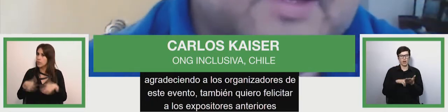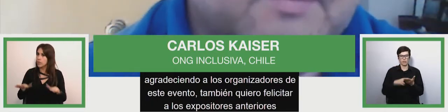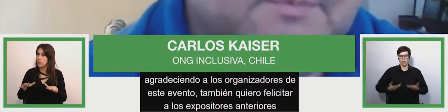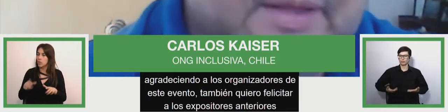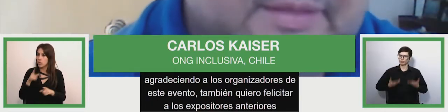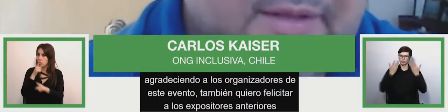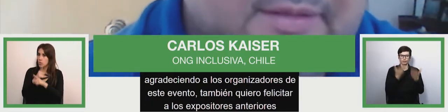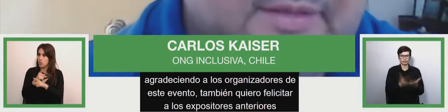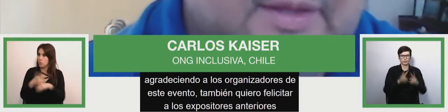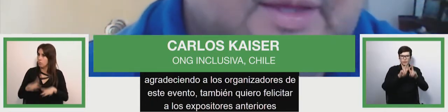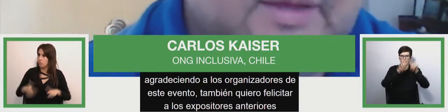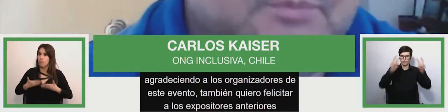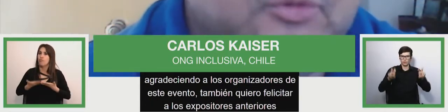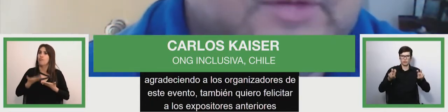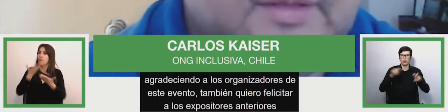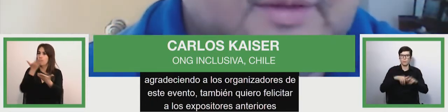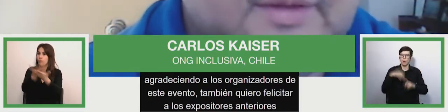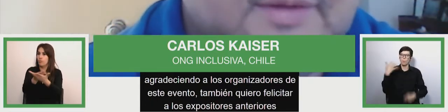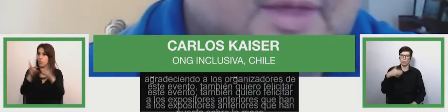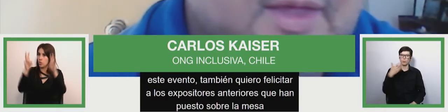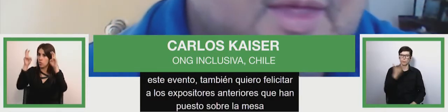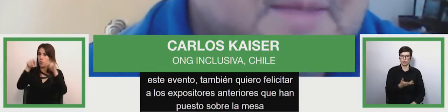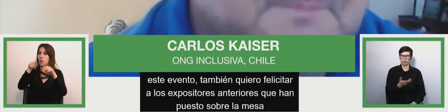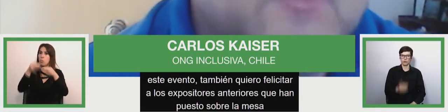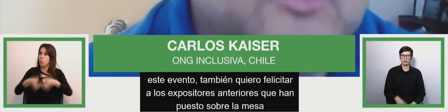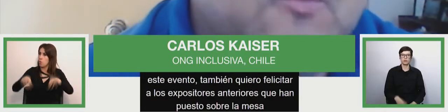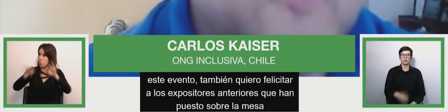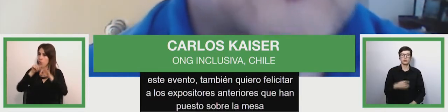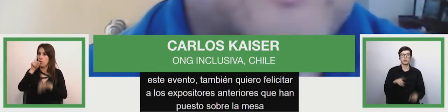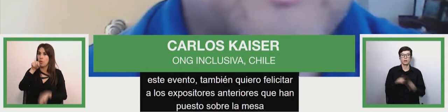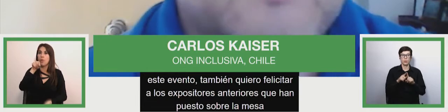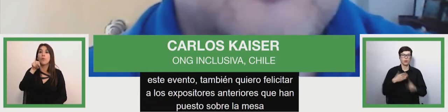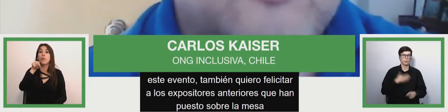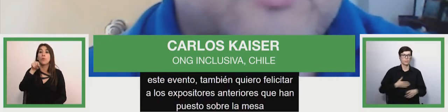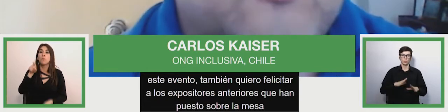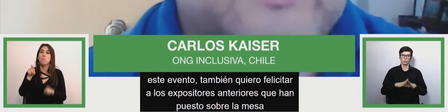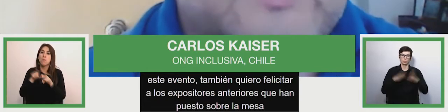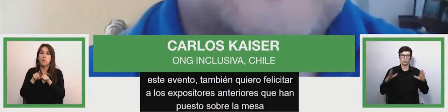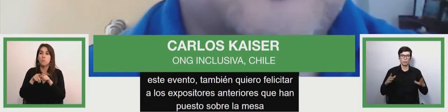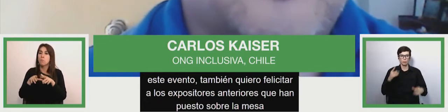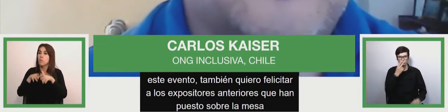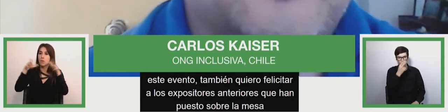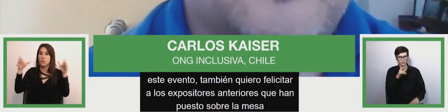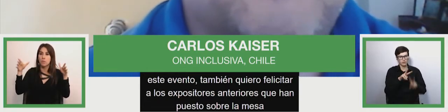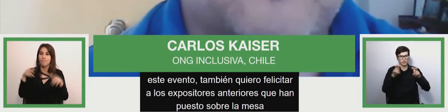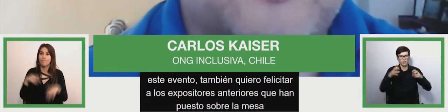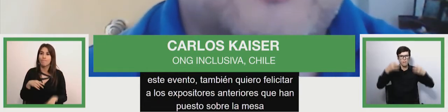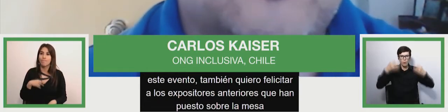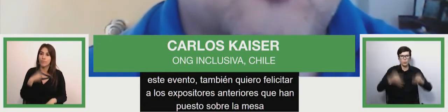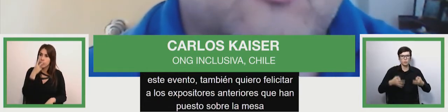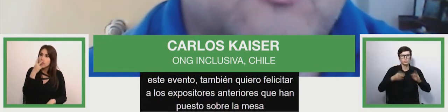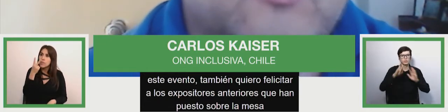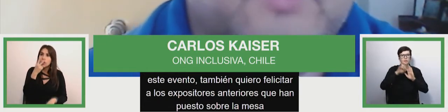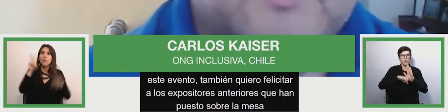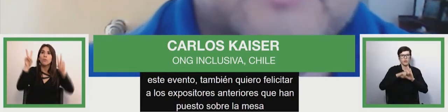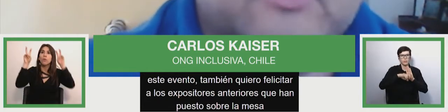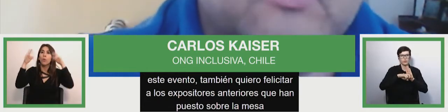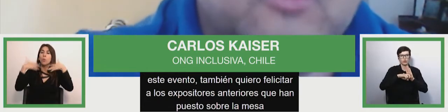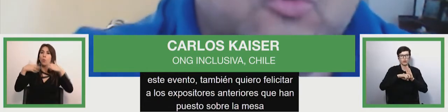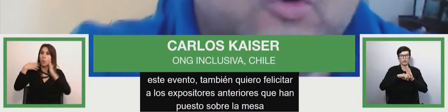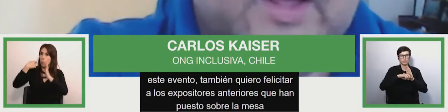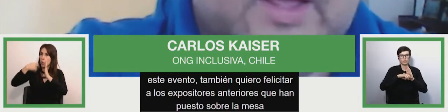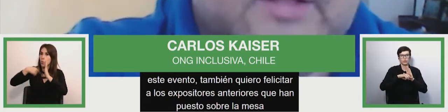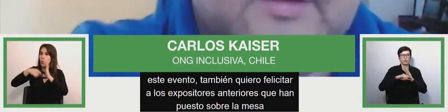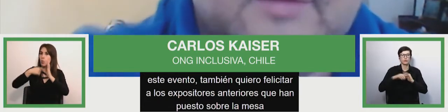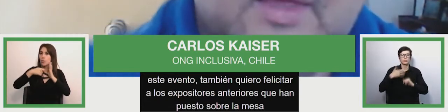temas bastante importantes me gustó mucho la dimensión de justicia del proyecto que expresaron